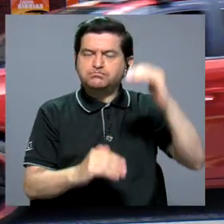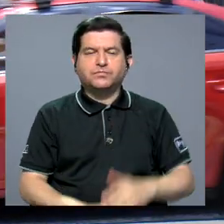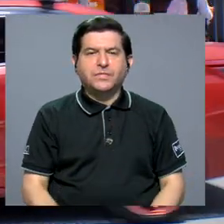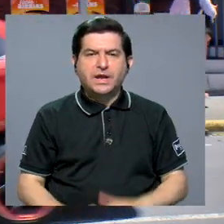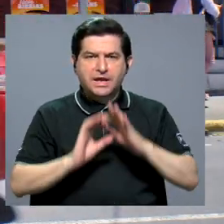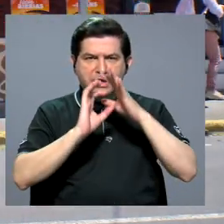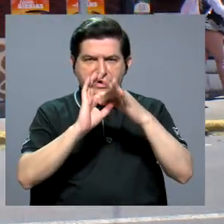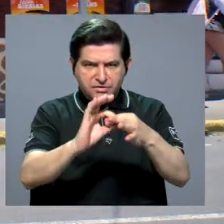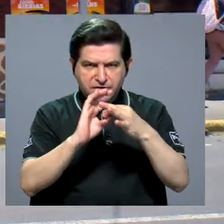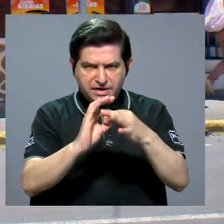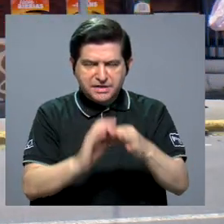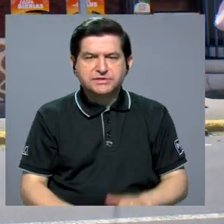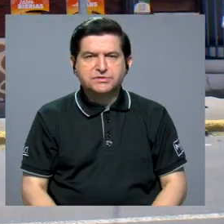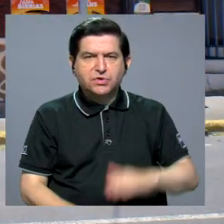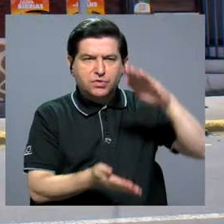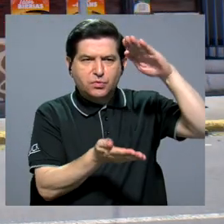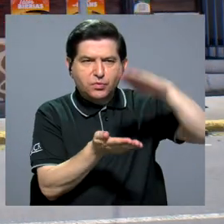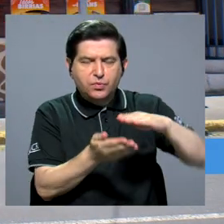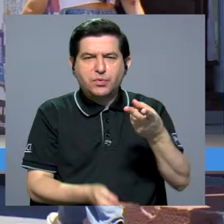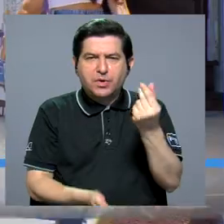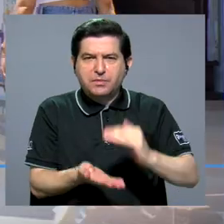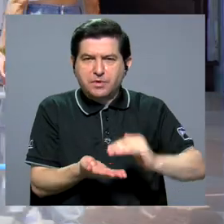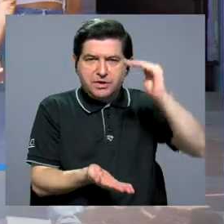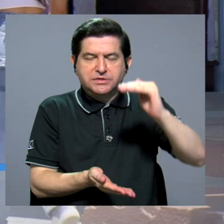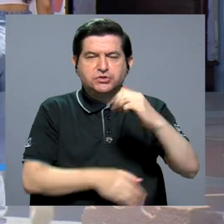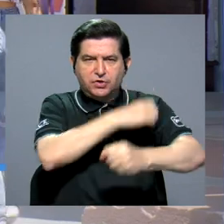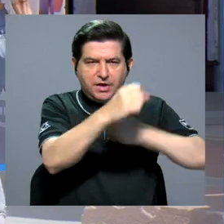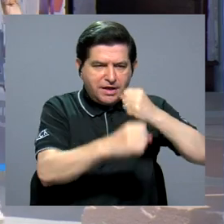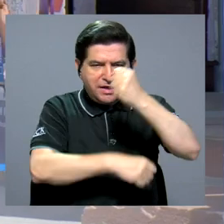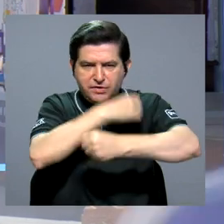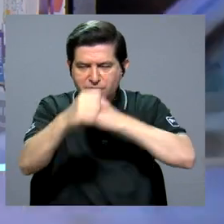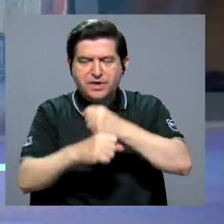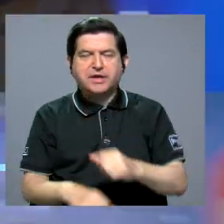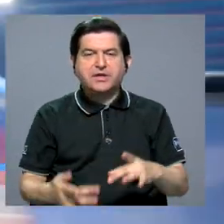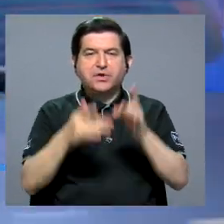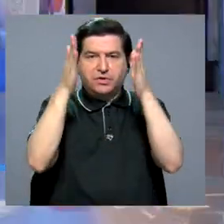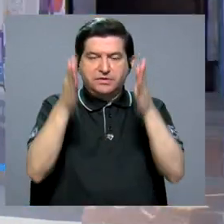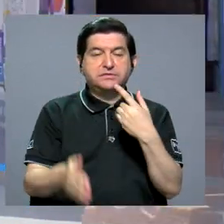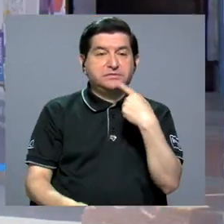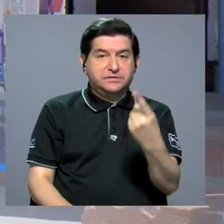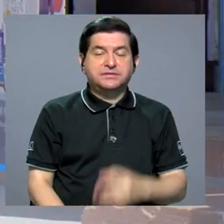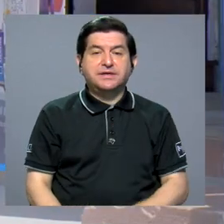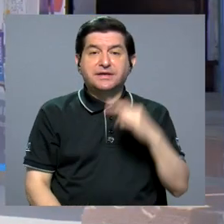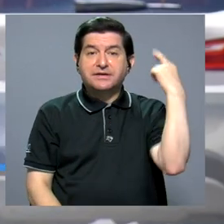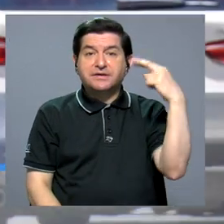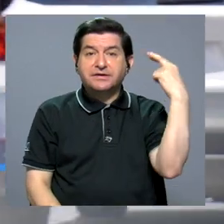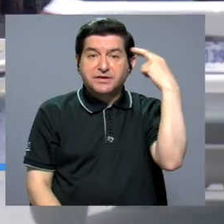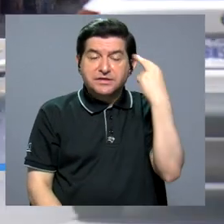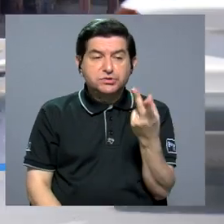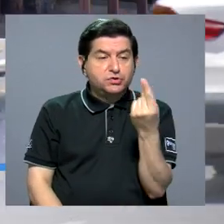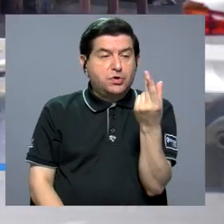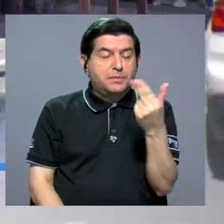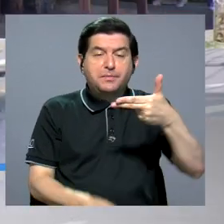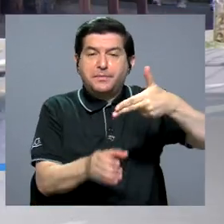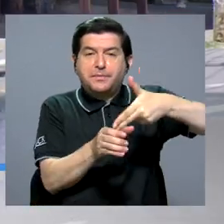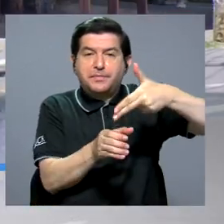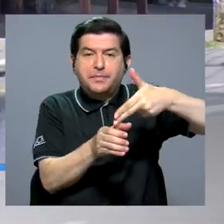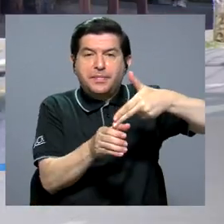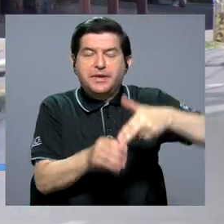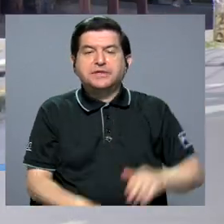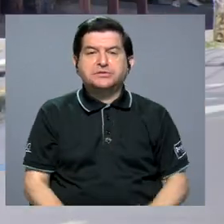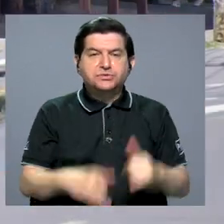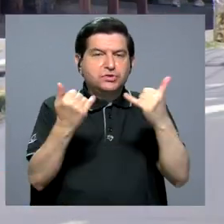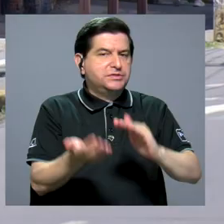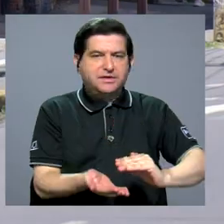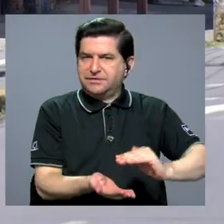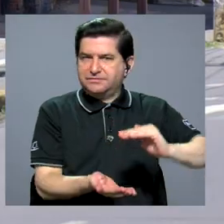Con respecto a la estimación a la baja de la inflación interanual, según el experto, esto se debe a que los precios de los combustibles